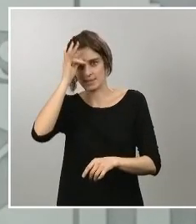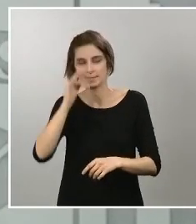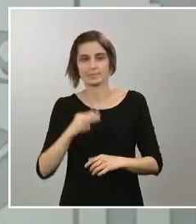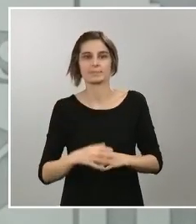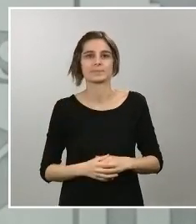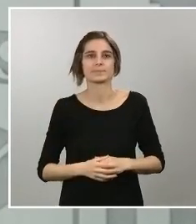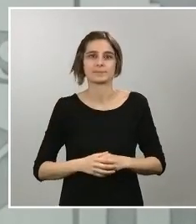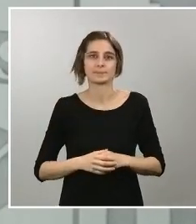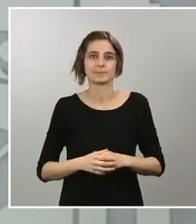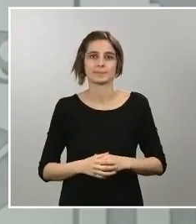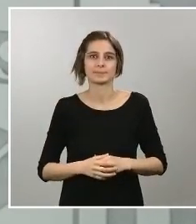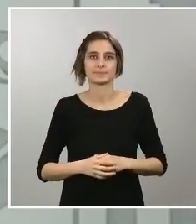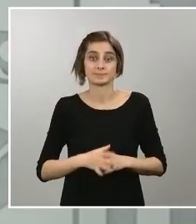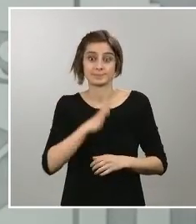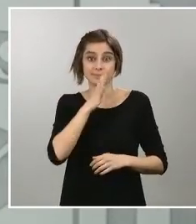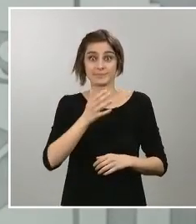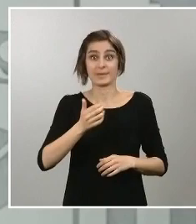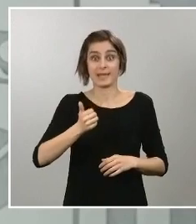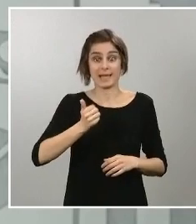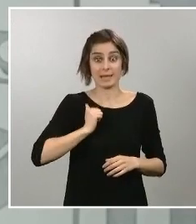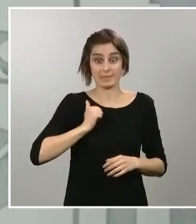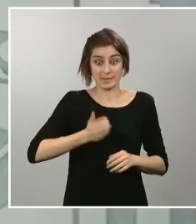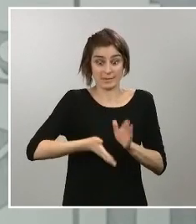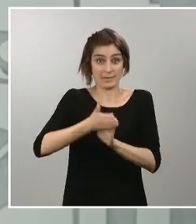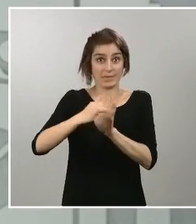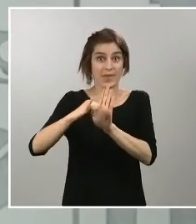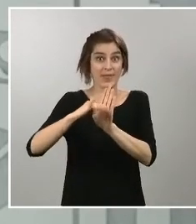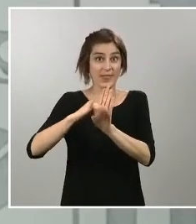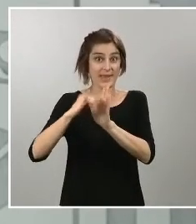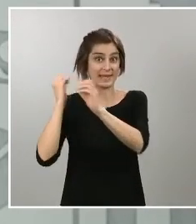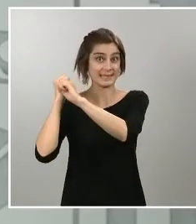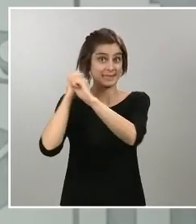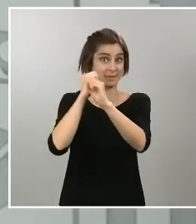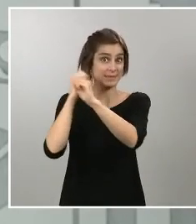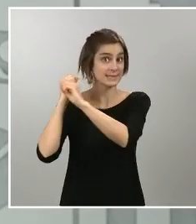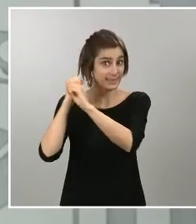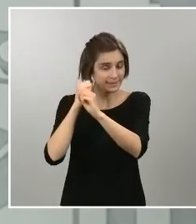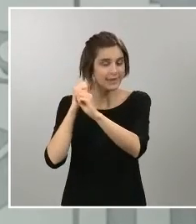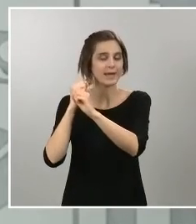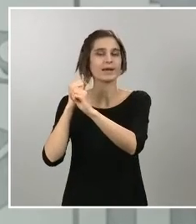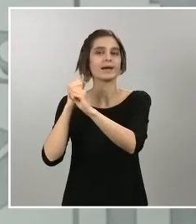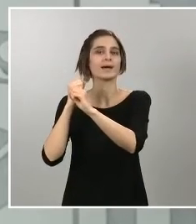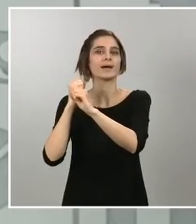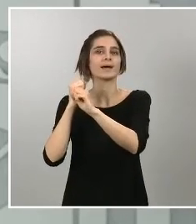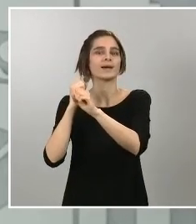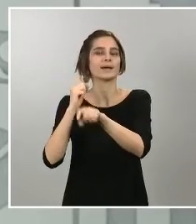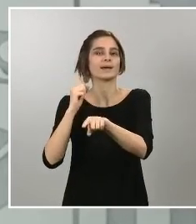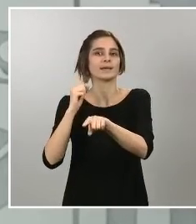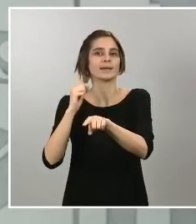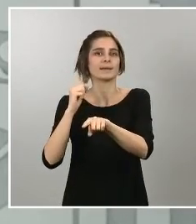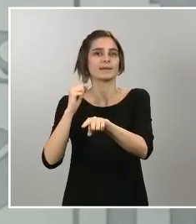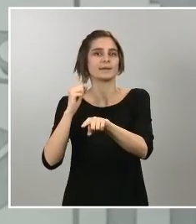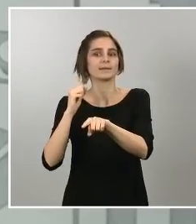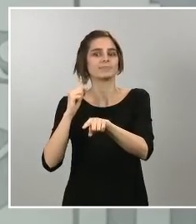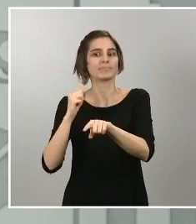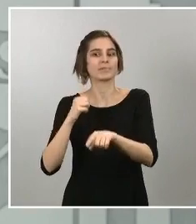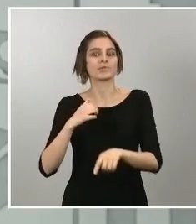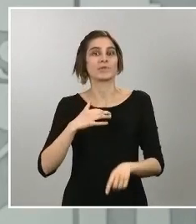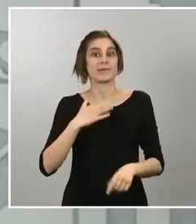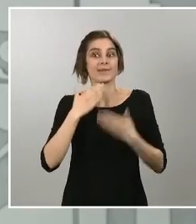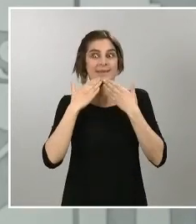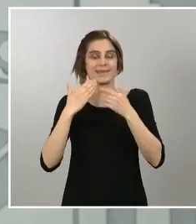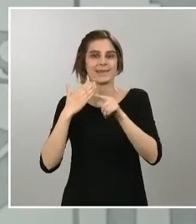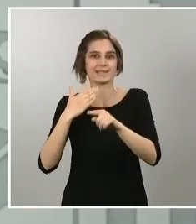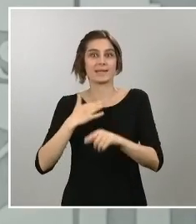esta fiesta que viene próxima, esta Semana Santa, por tanto, estaremos en condiciones de que aquellos trabajadores